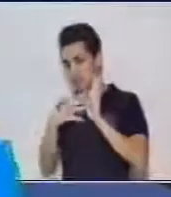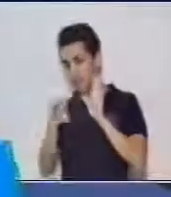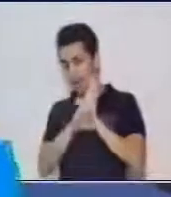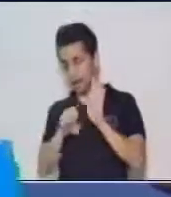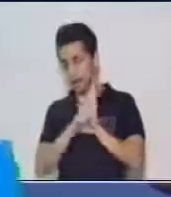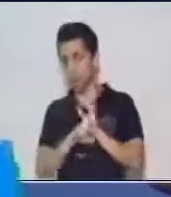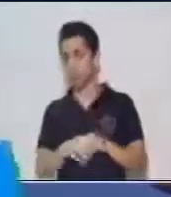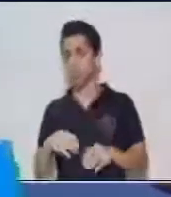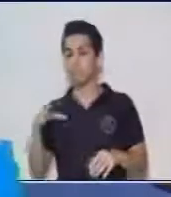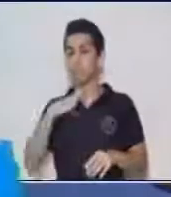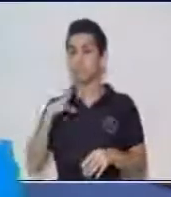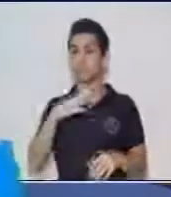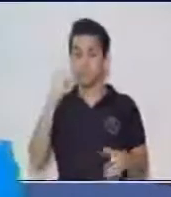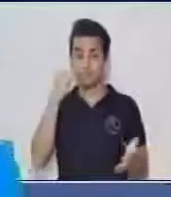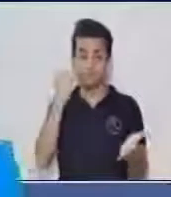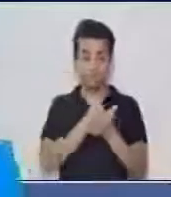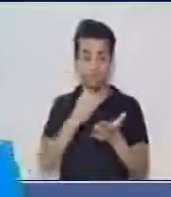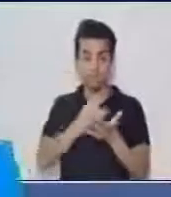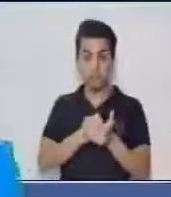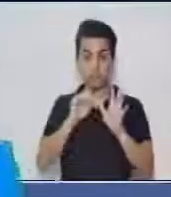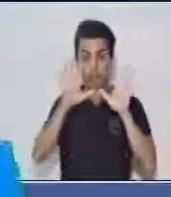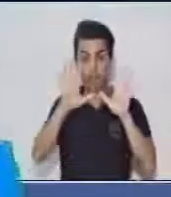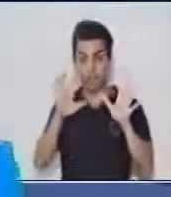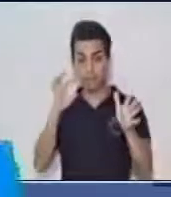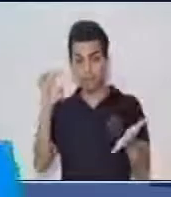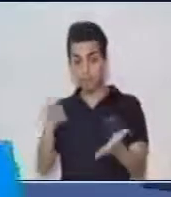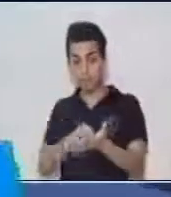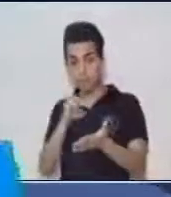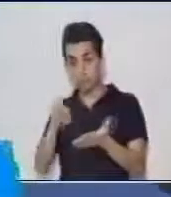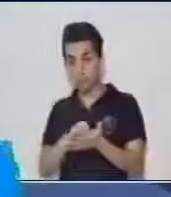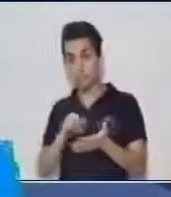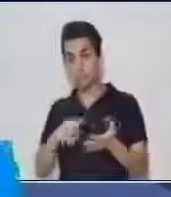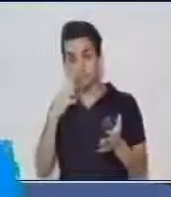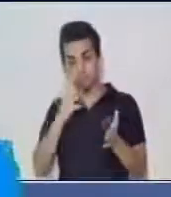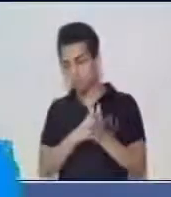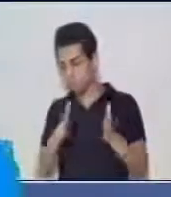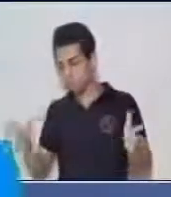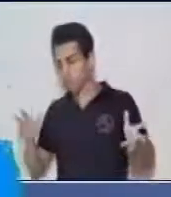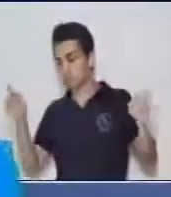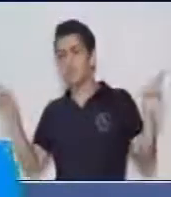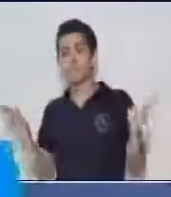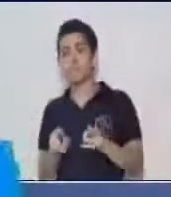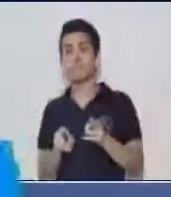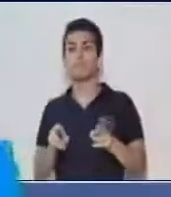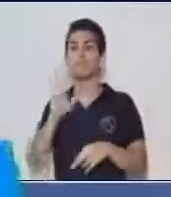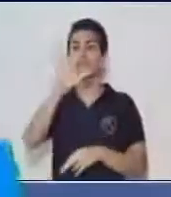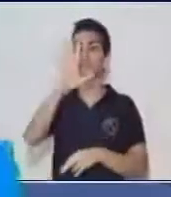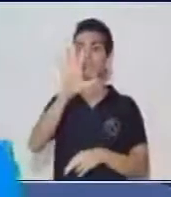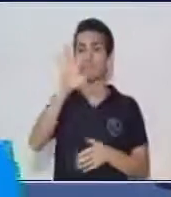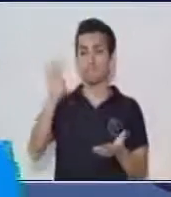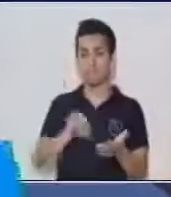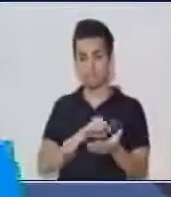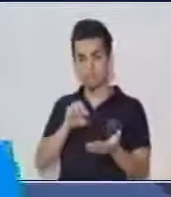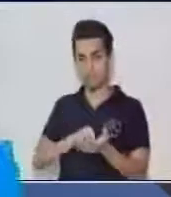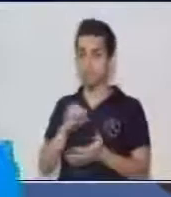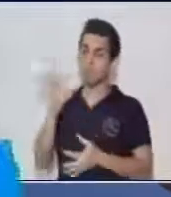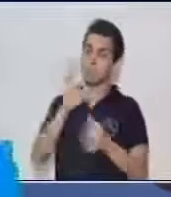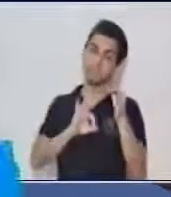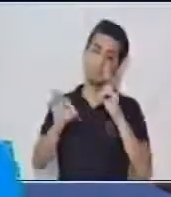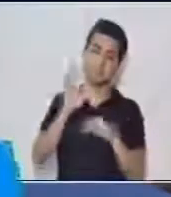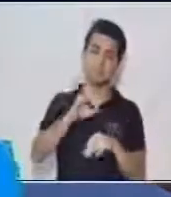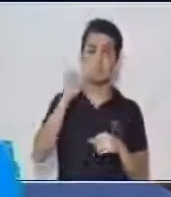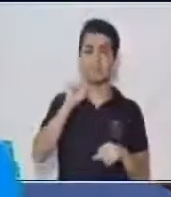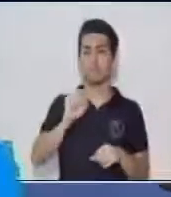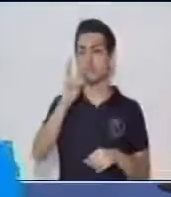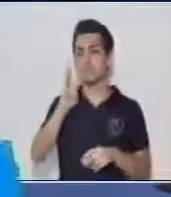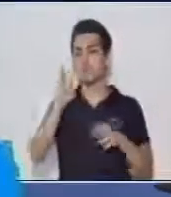de 10 páginas, las vamos a resumir en 5 páginas o pueda ser en